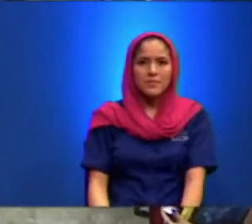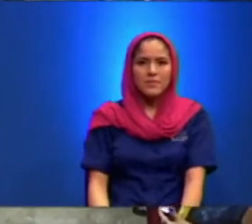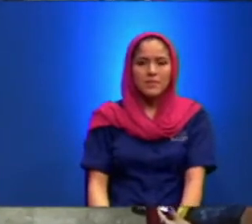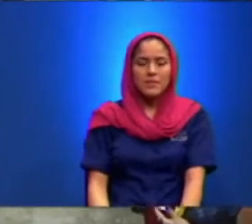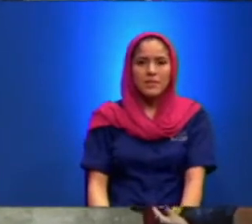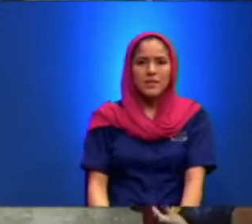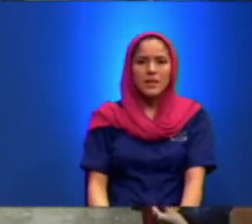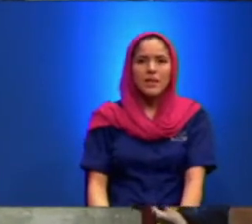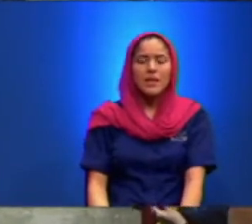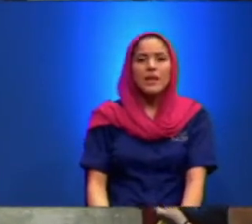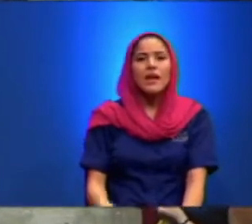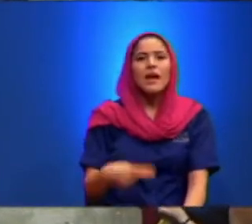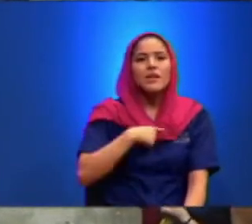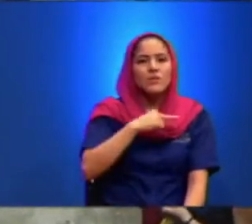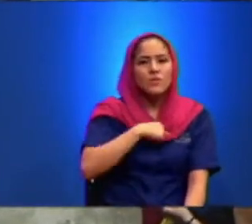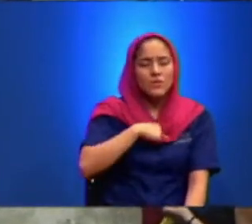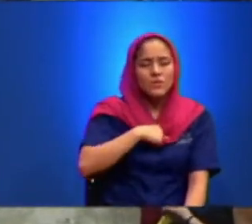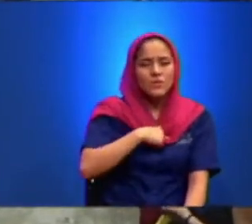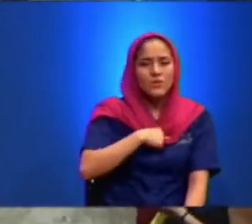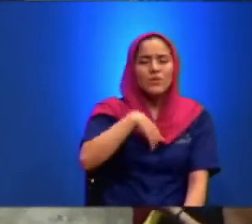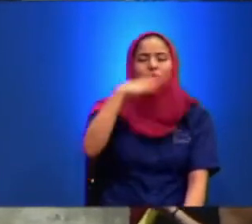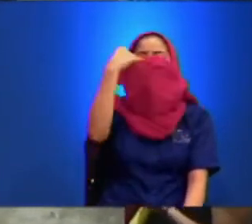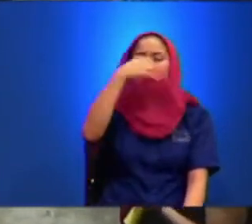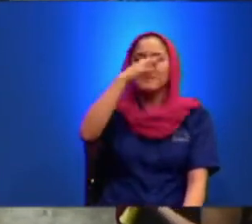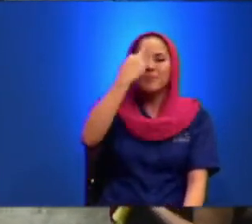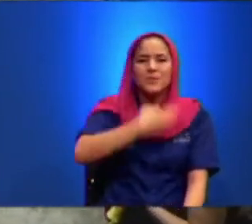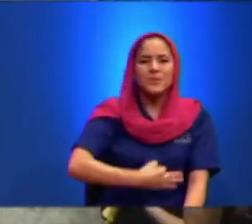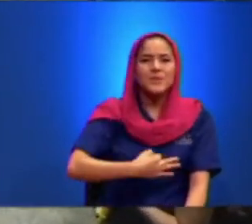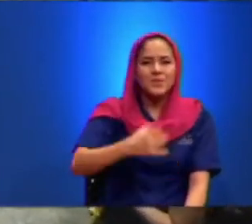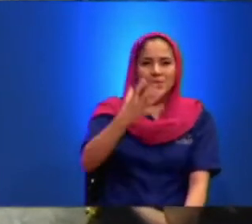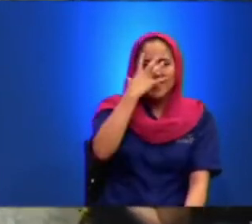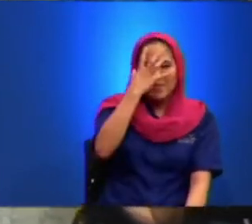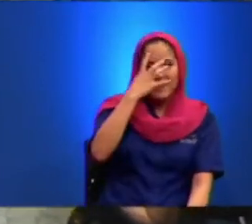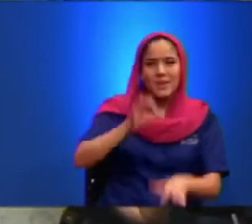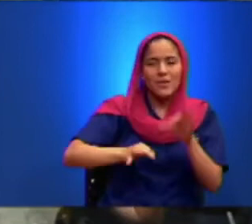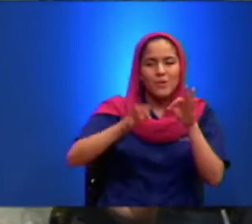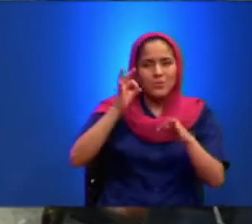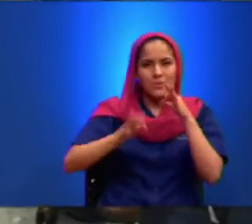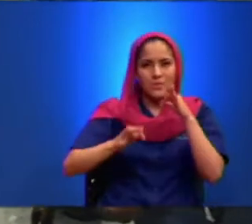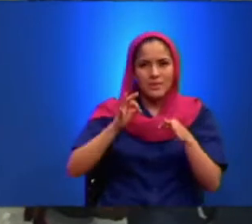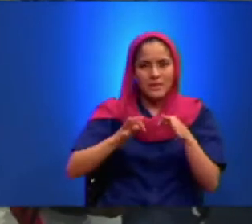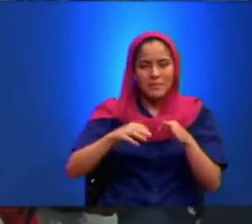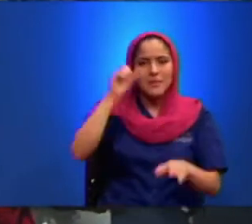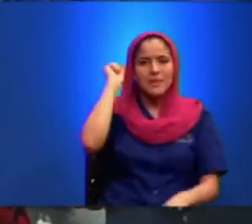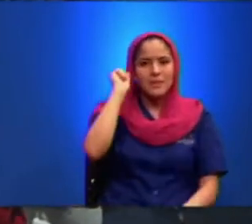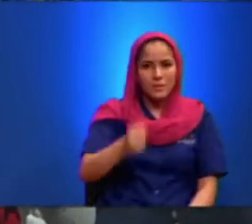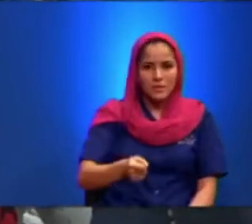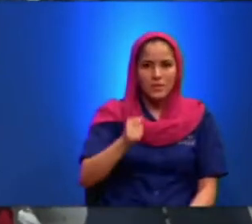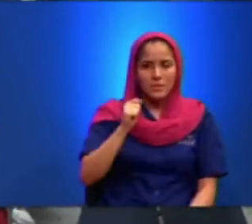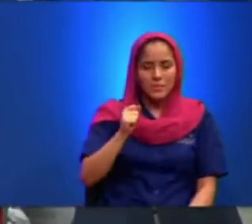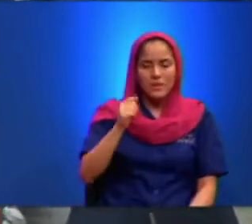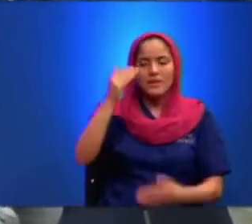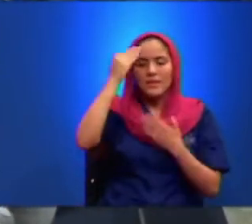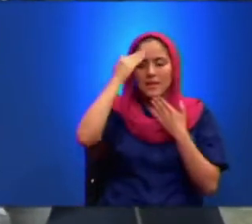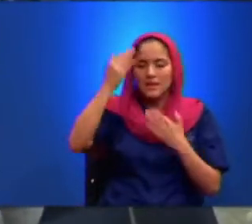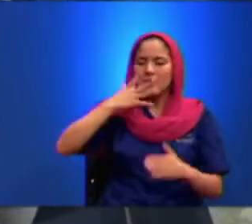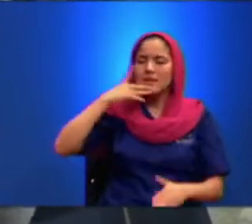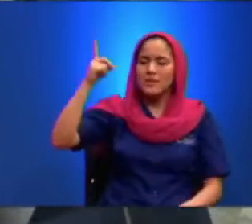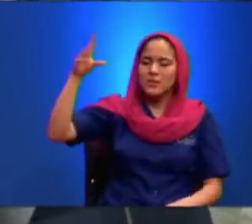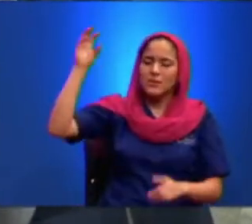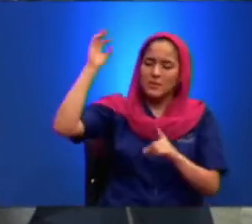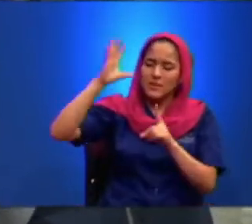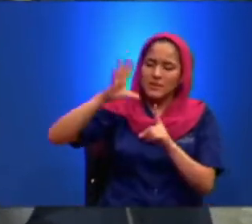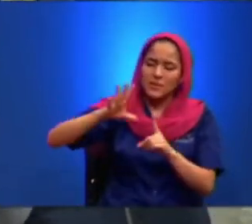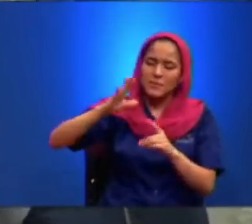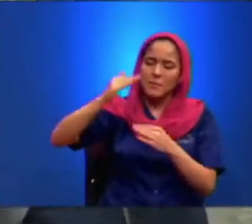De Pecado De Justicia Y De Juicio Gracias Dios Bendito Gracias Dios